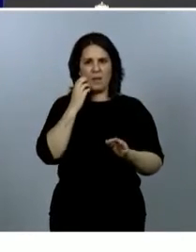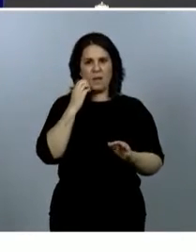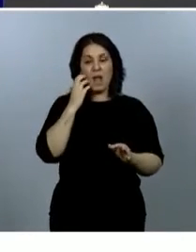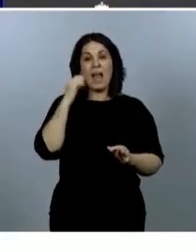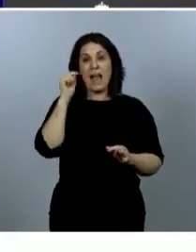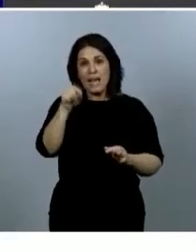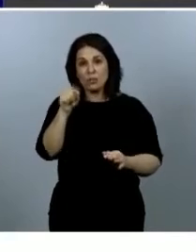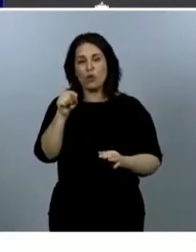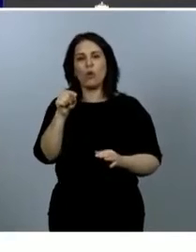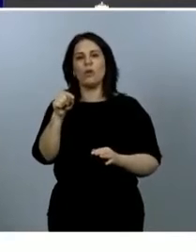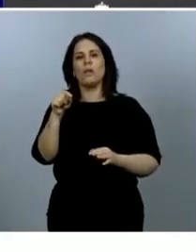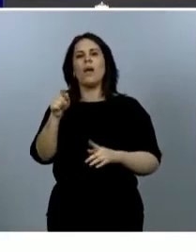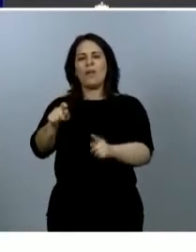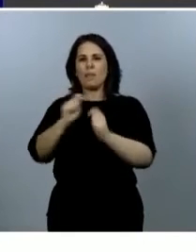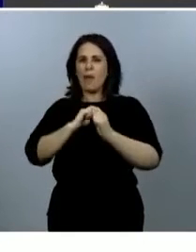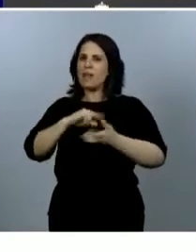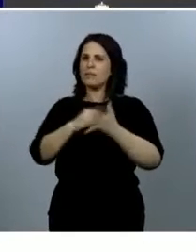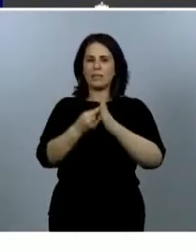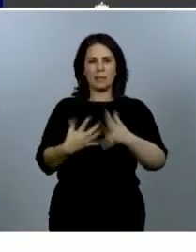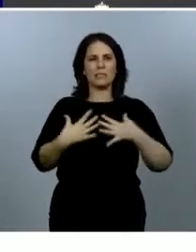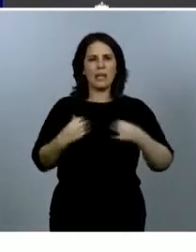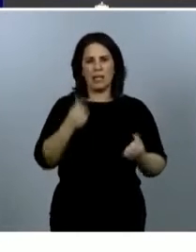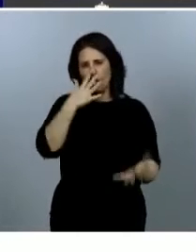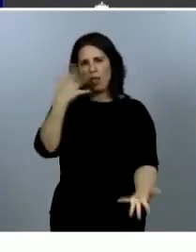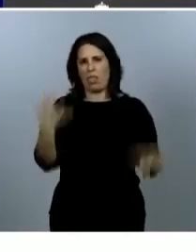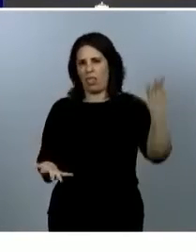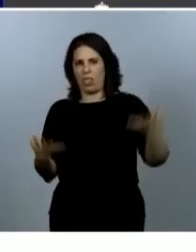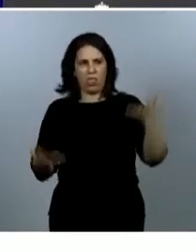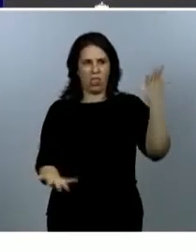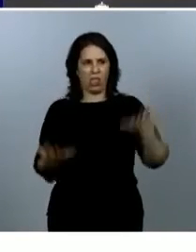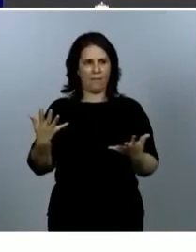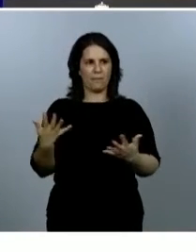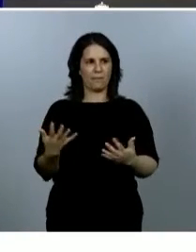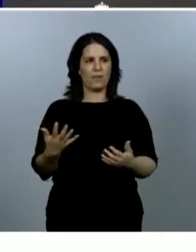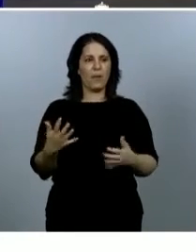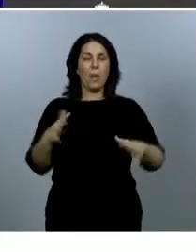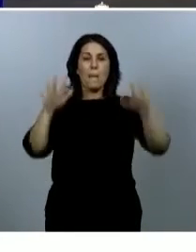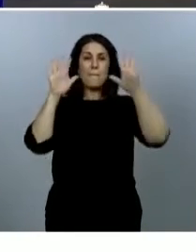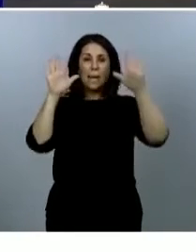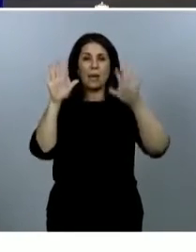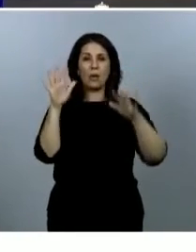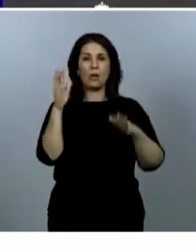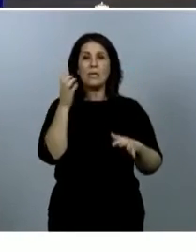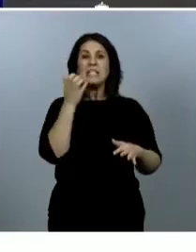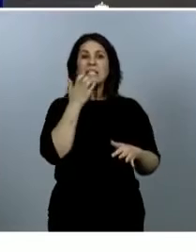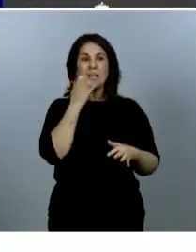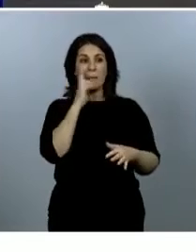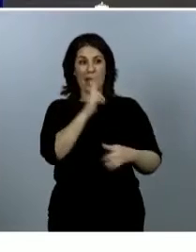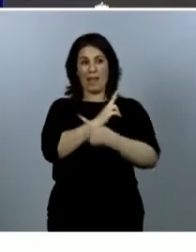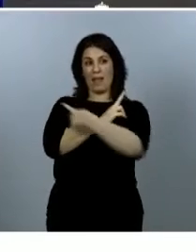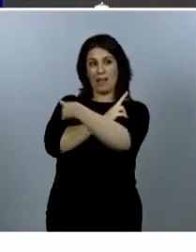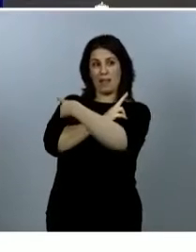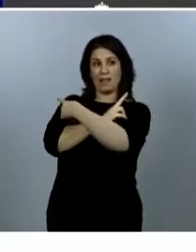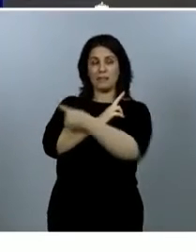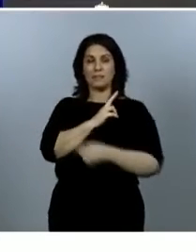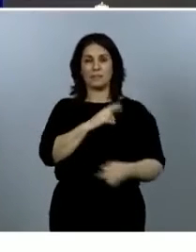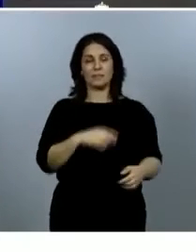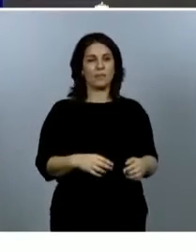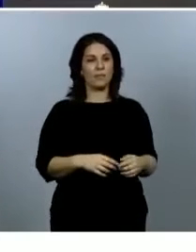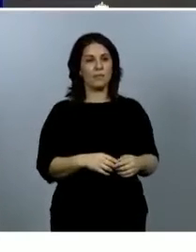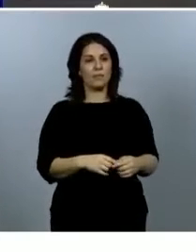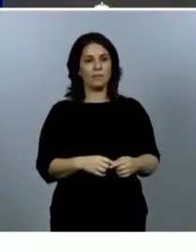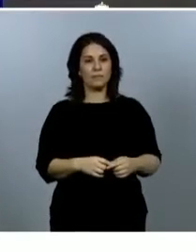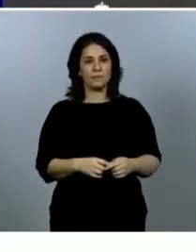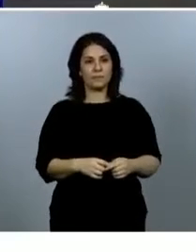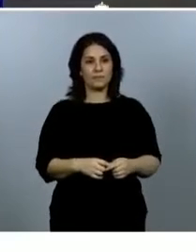todo nuestro sistema sanitario. Sin embargo, si se dan cuenta en la evolución en esta gráfica, podrán observar que ahora mismo el porcentaje de camas que